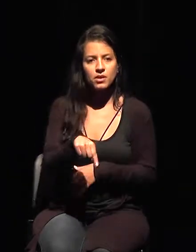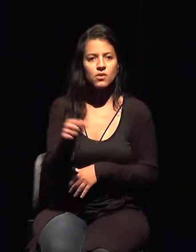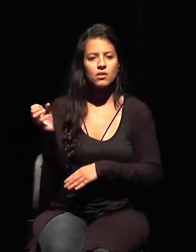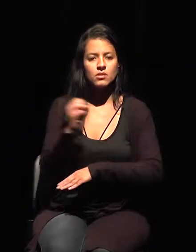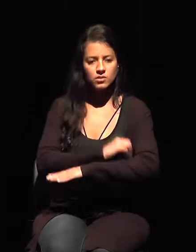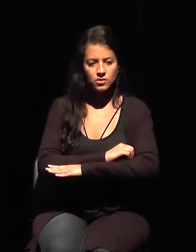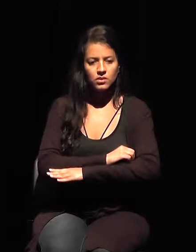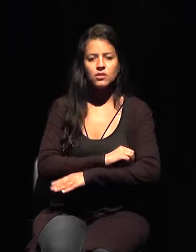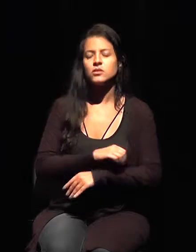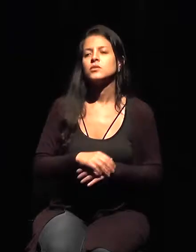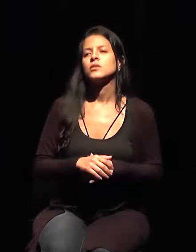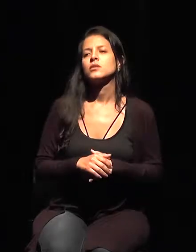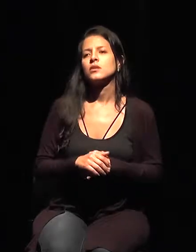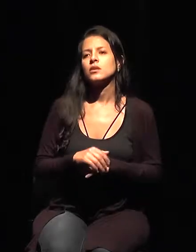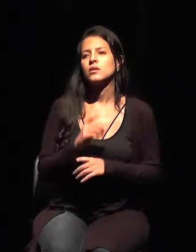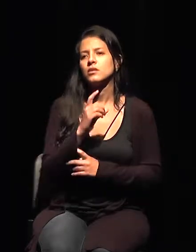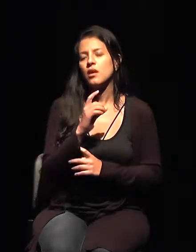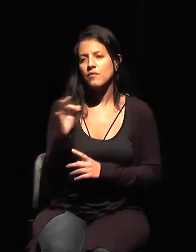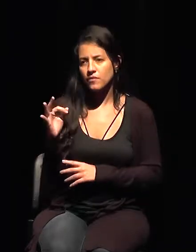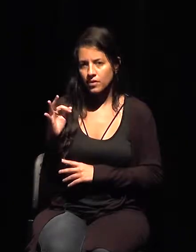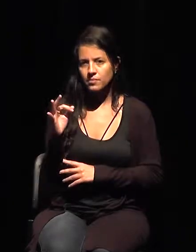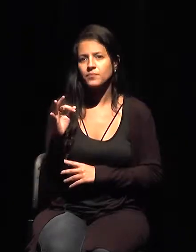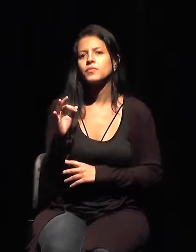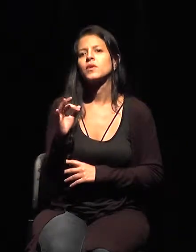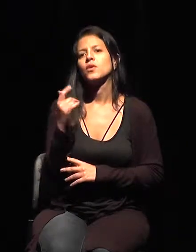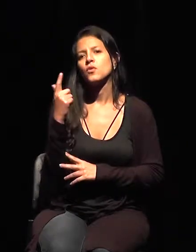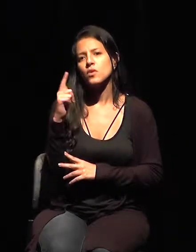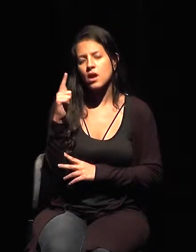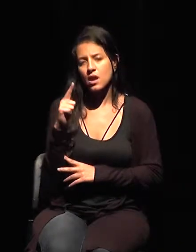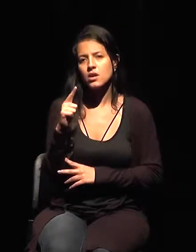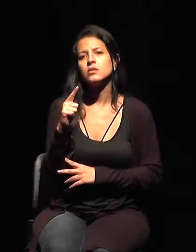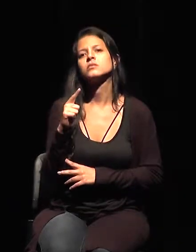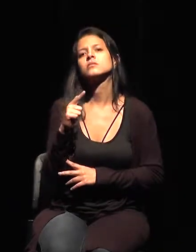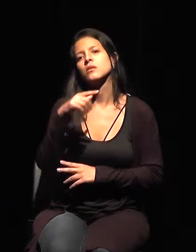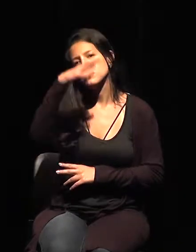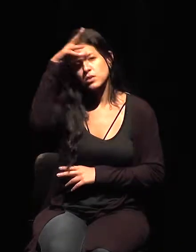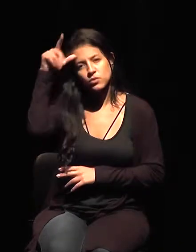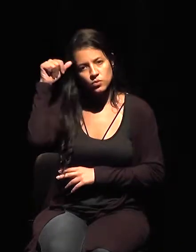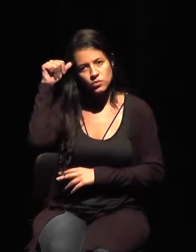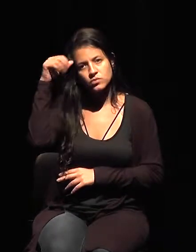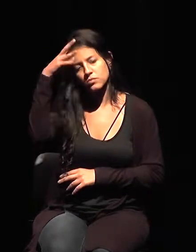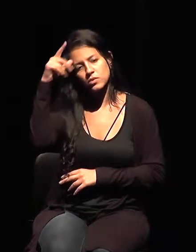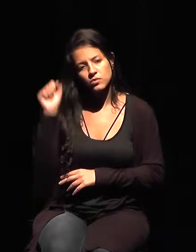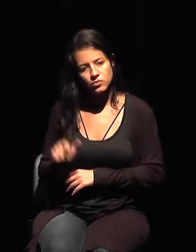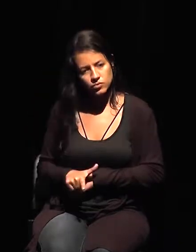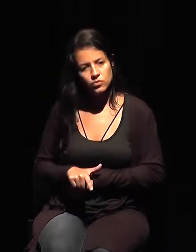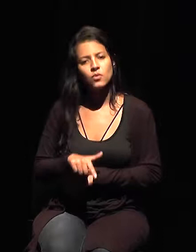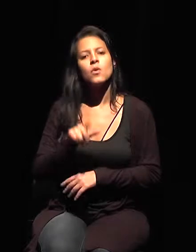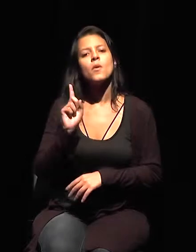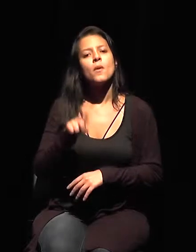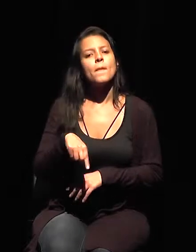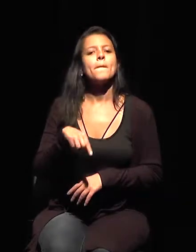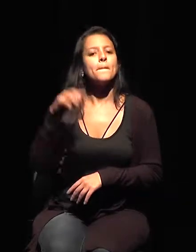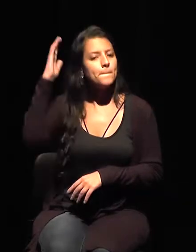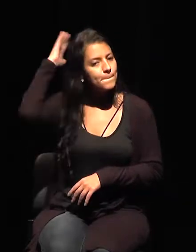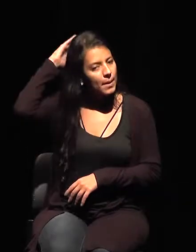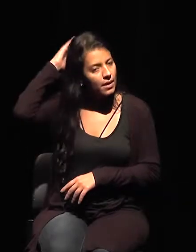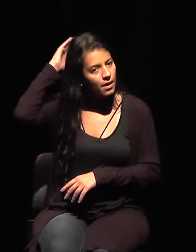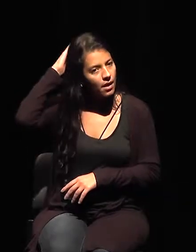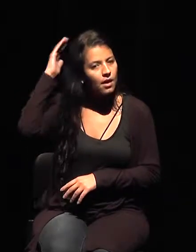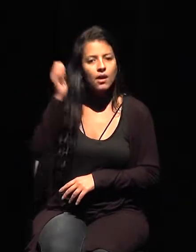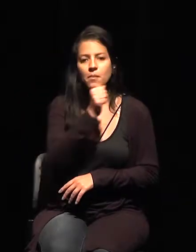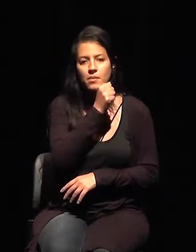primera es la parte central, luego la parte norte, con los varios estados del norte, tercera y cuarta, quinta,